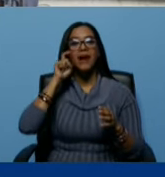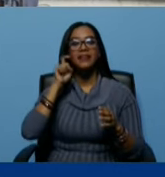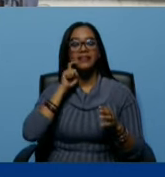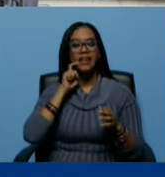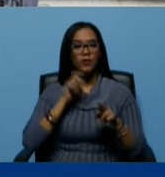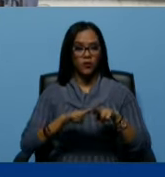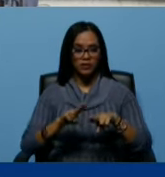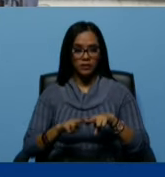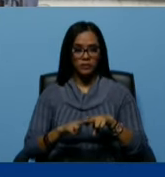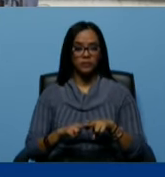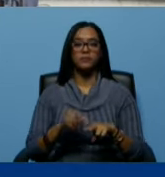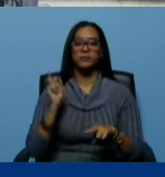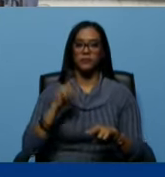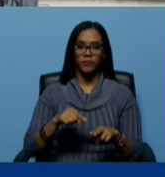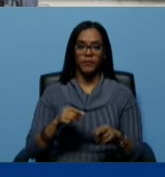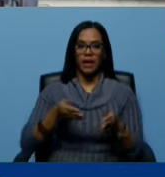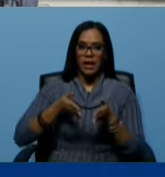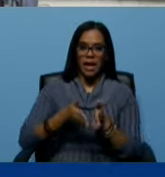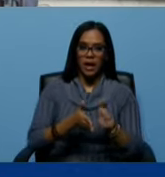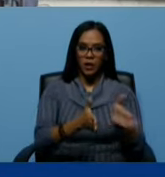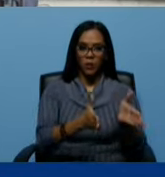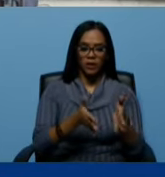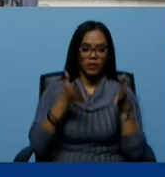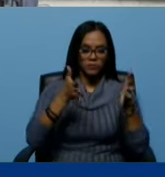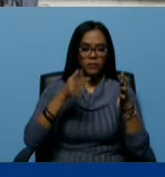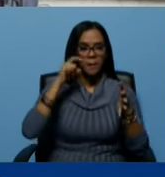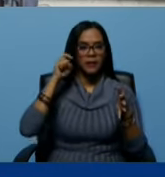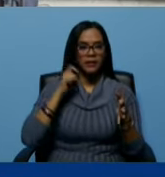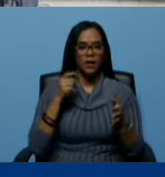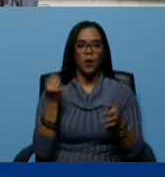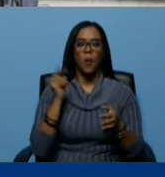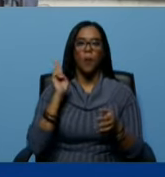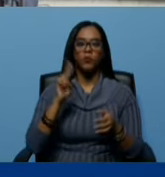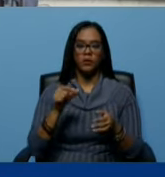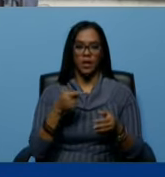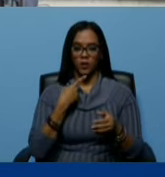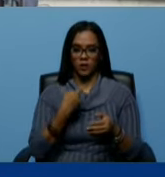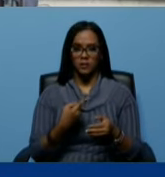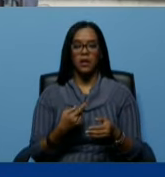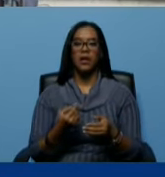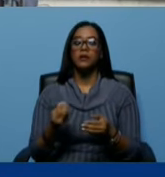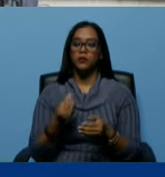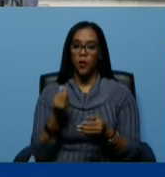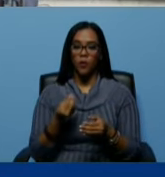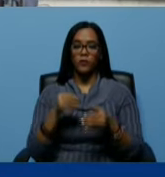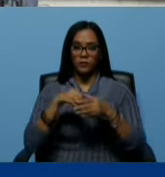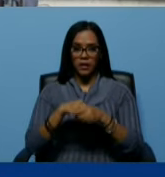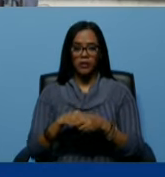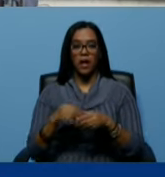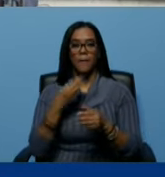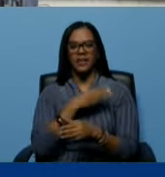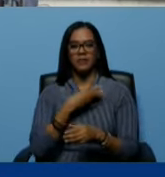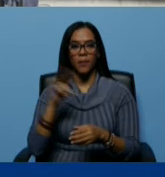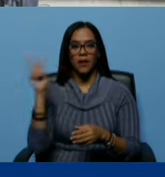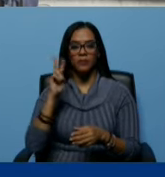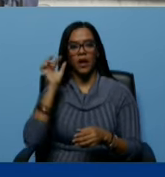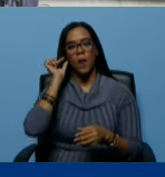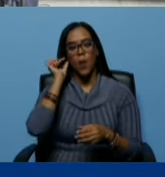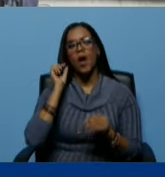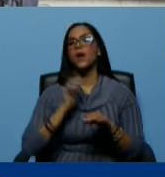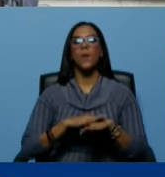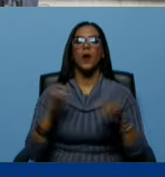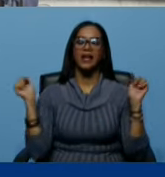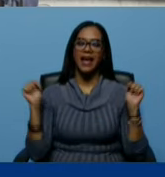pero además también la ruta materna como lo ha indicado usted presidente todo en el marco también de la gran misión Venezuela mujer porque